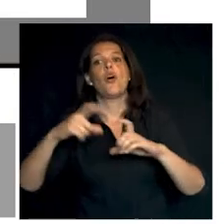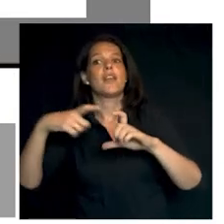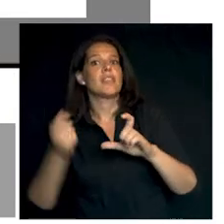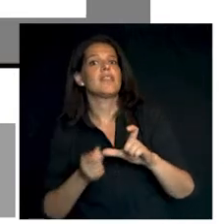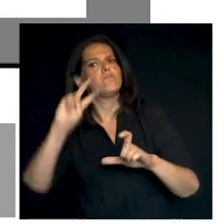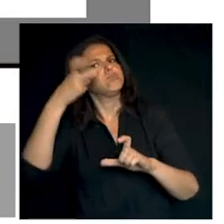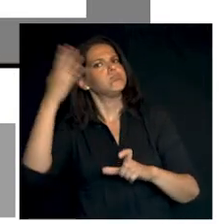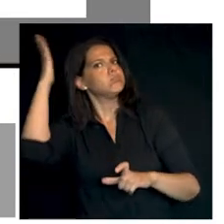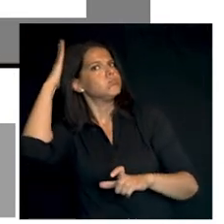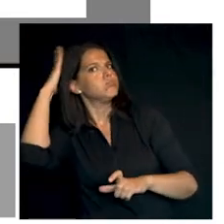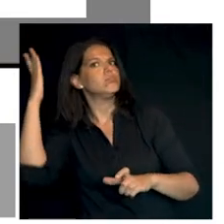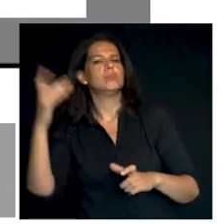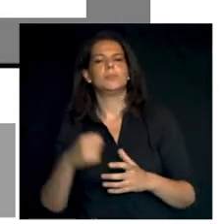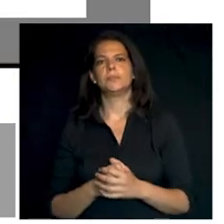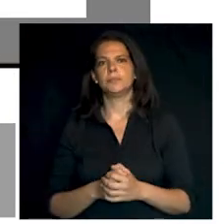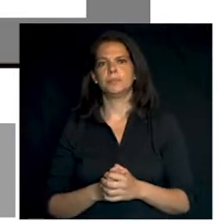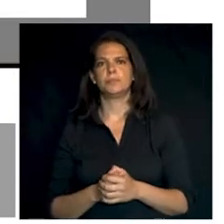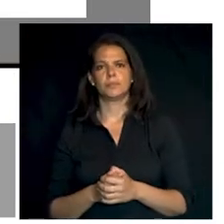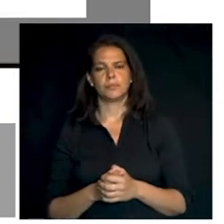otros titulares.